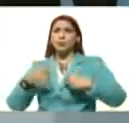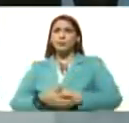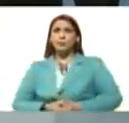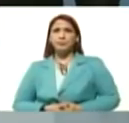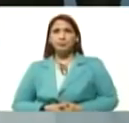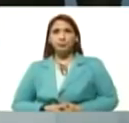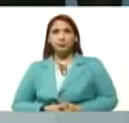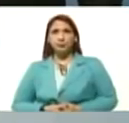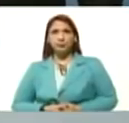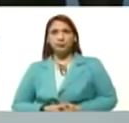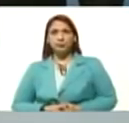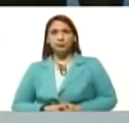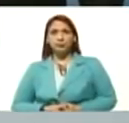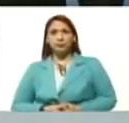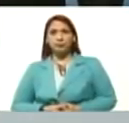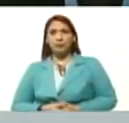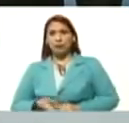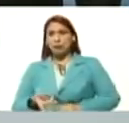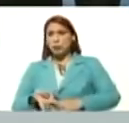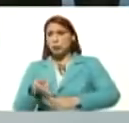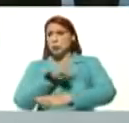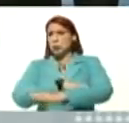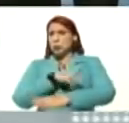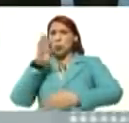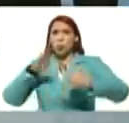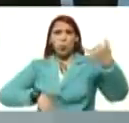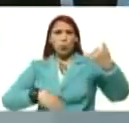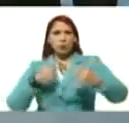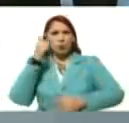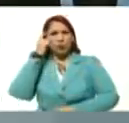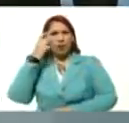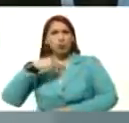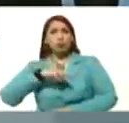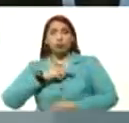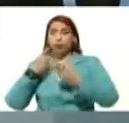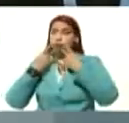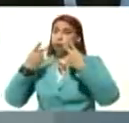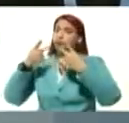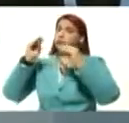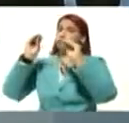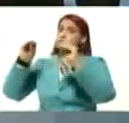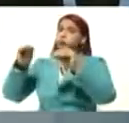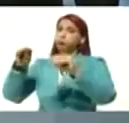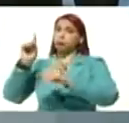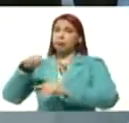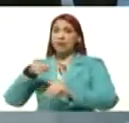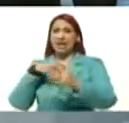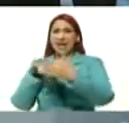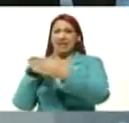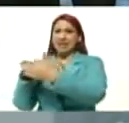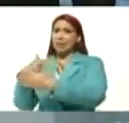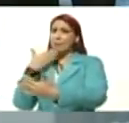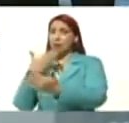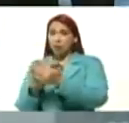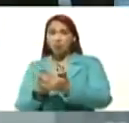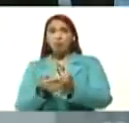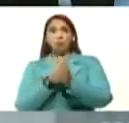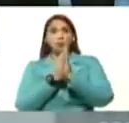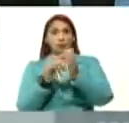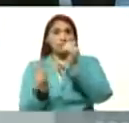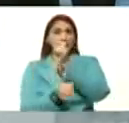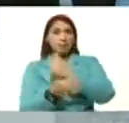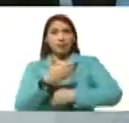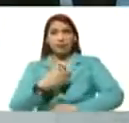y lo han recrudecido, en los últimos días, y nosotros, hemos repostado, así fue el ataque, le he pedido, a la vicepresidenta,